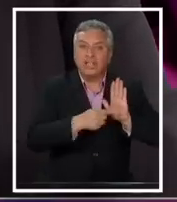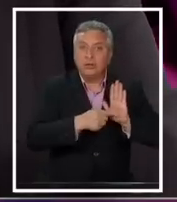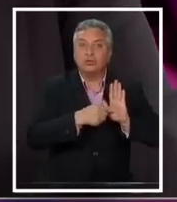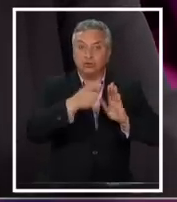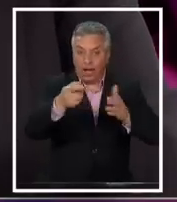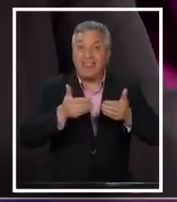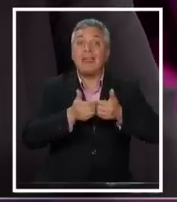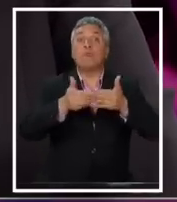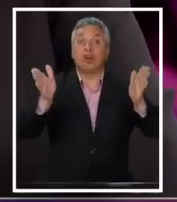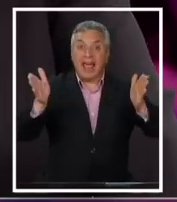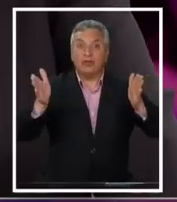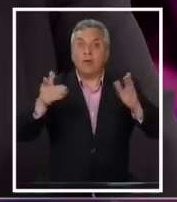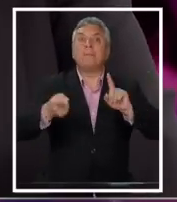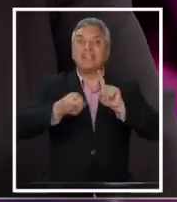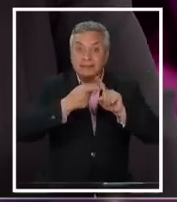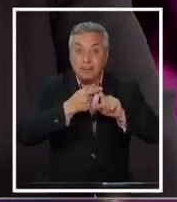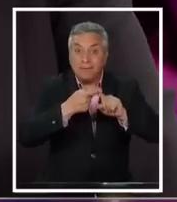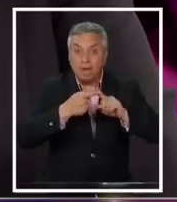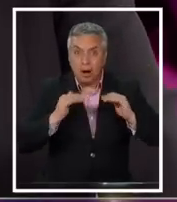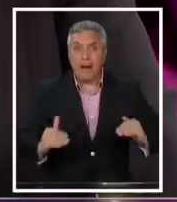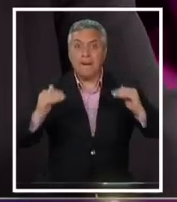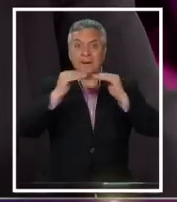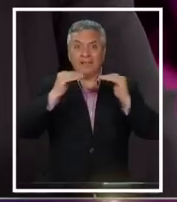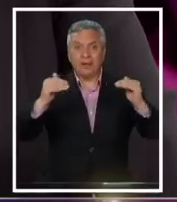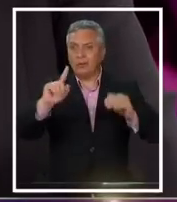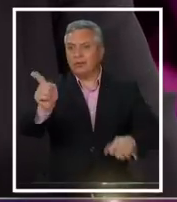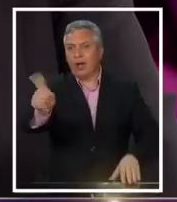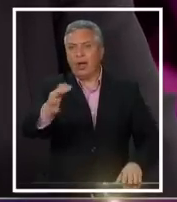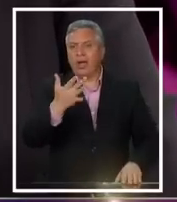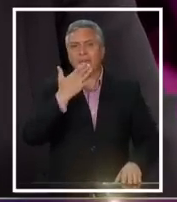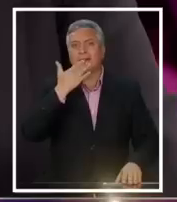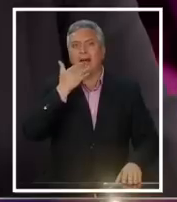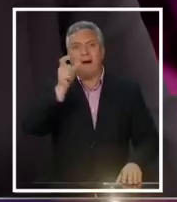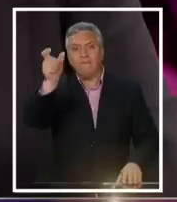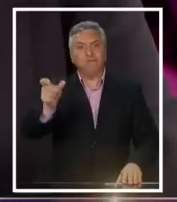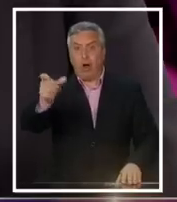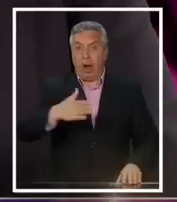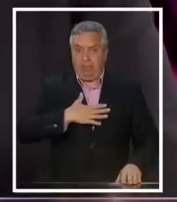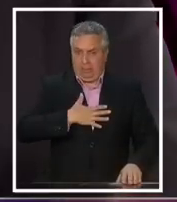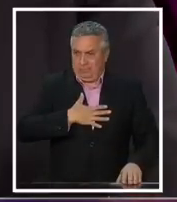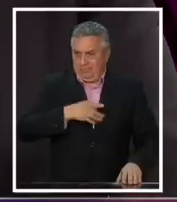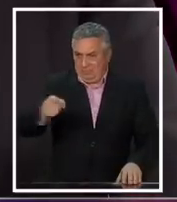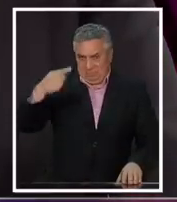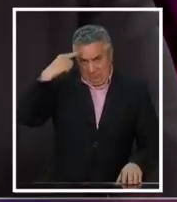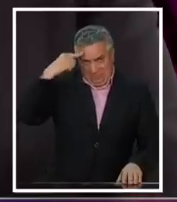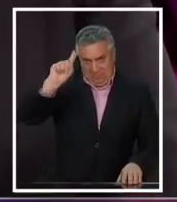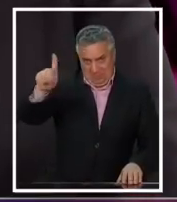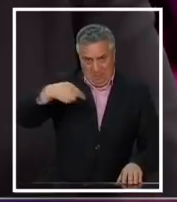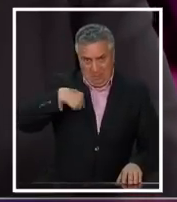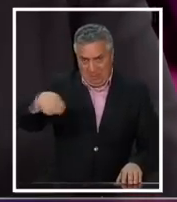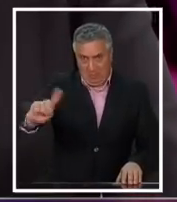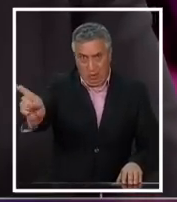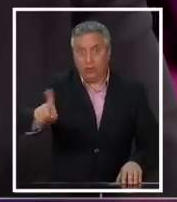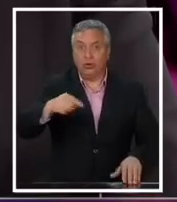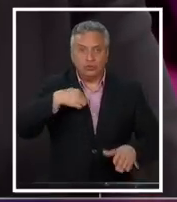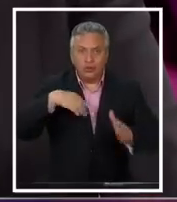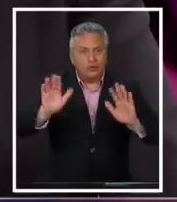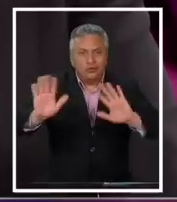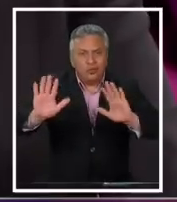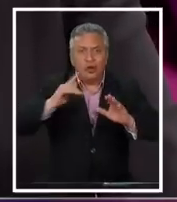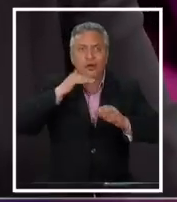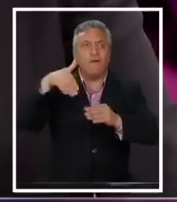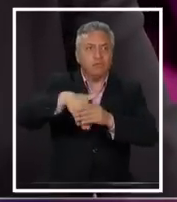participativo y paritario. O sea, no me pongas en la boca, ¿no es cierto?, de una persona que a no me representa. Lo te digo es que los diputados, los 12